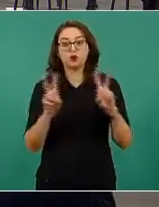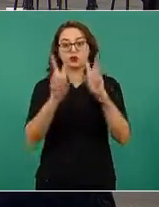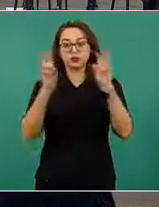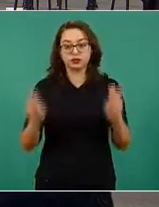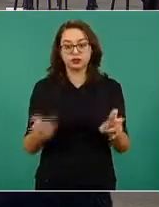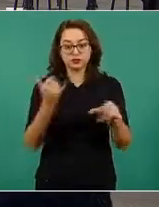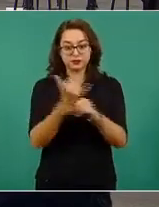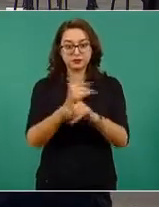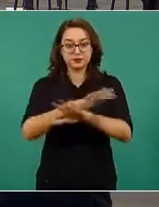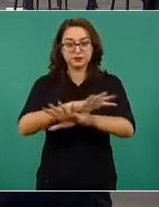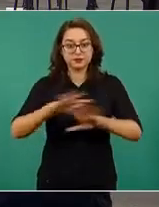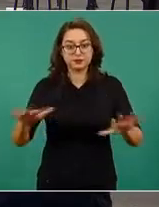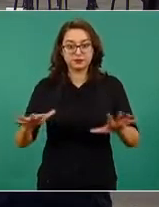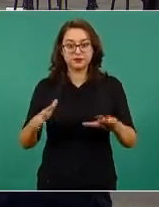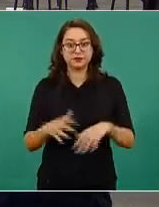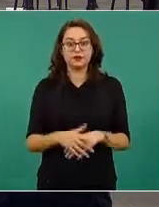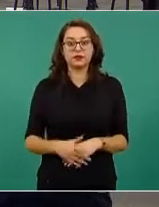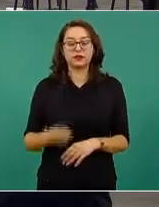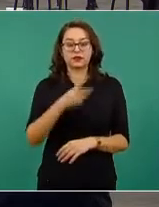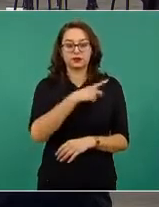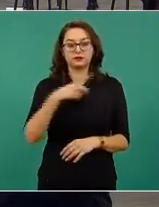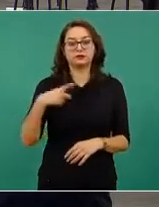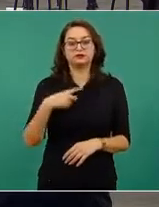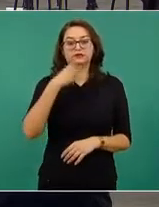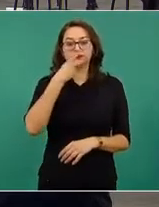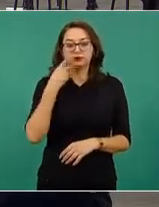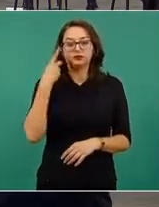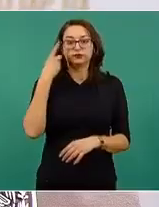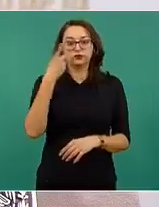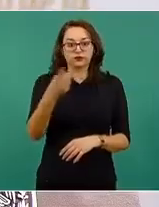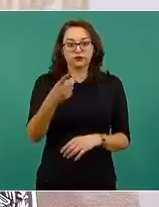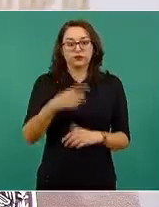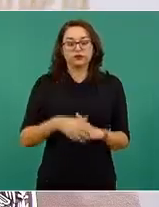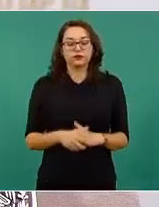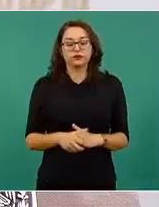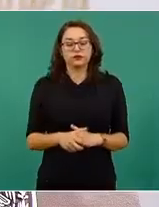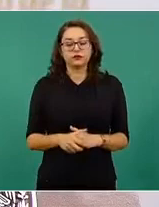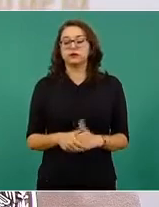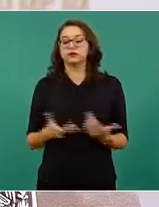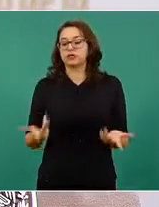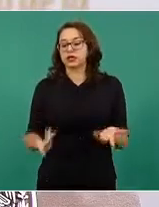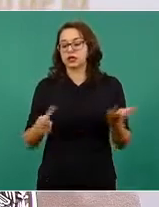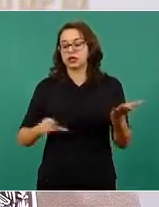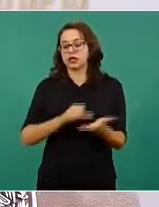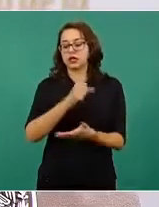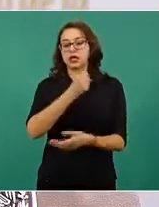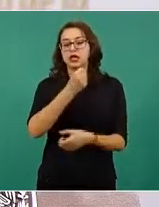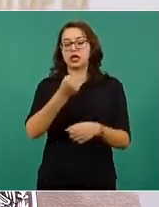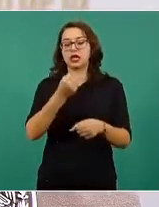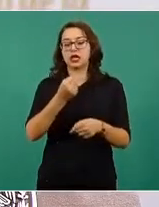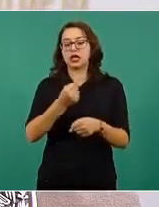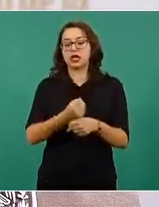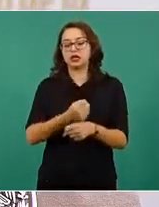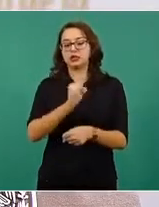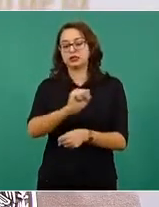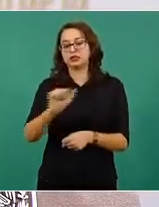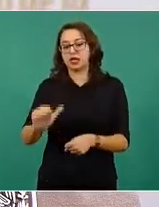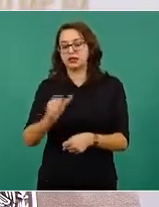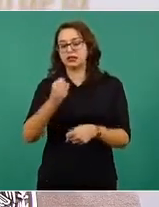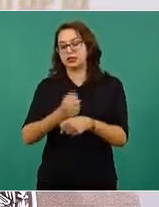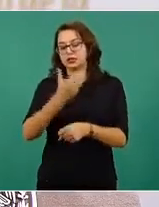Quiero señalarles, informarles, el cambio de sede de la Secretaría de Salud Federal en Acapulco.